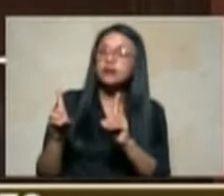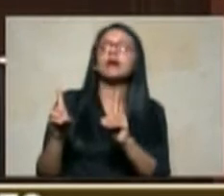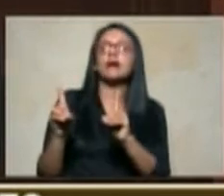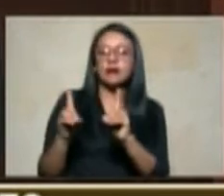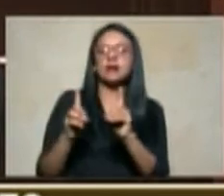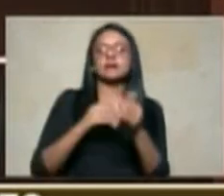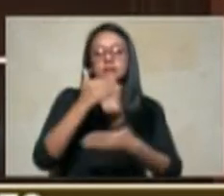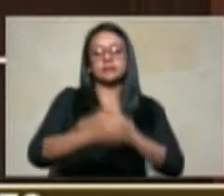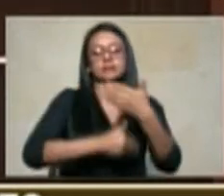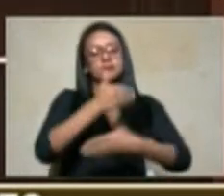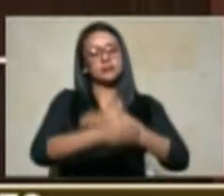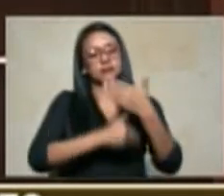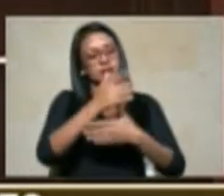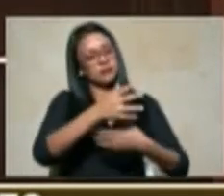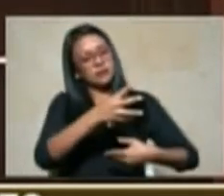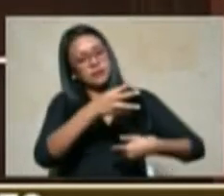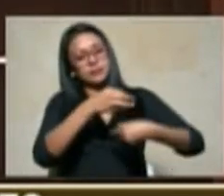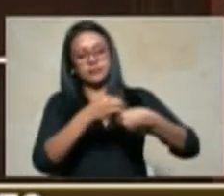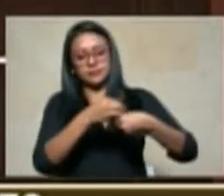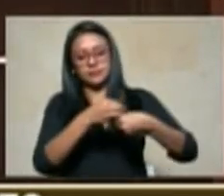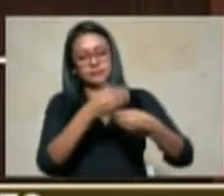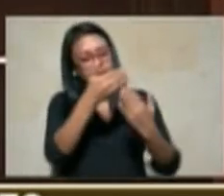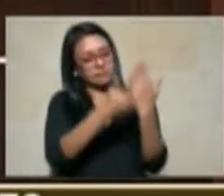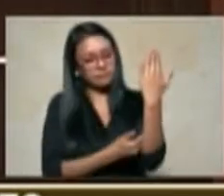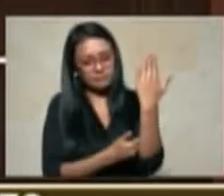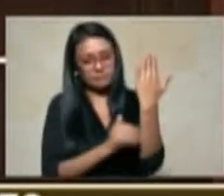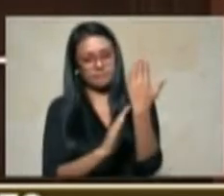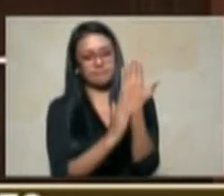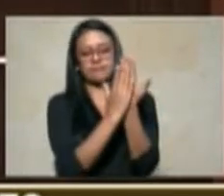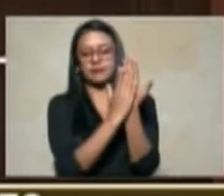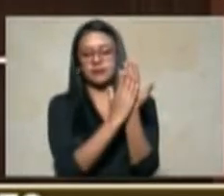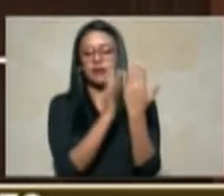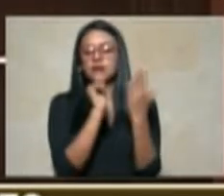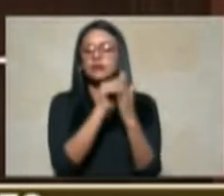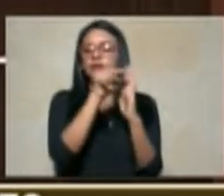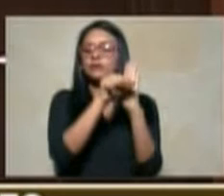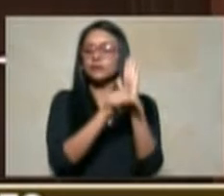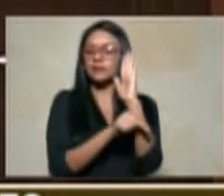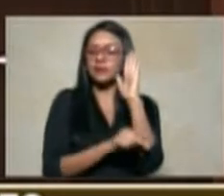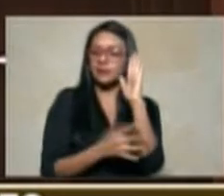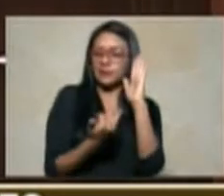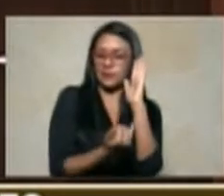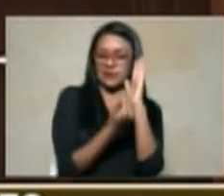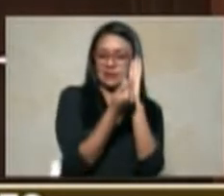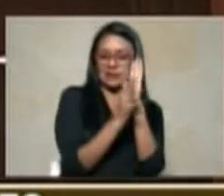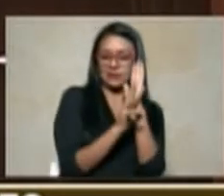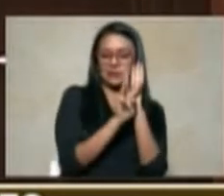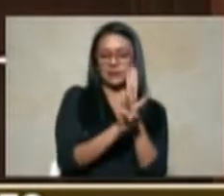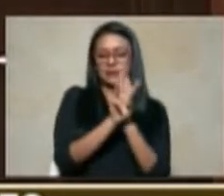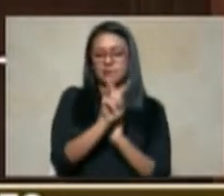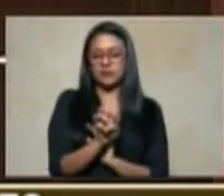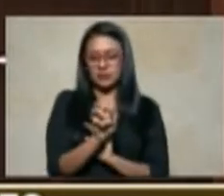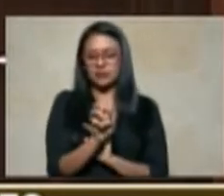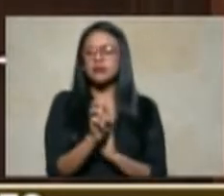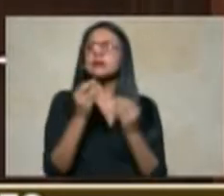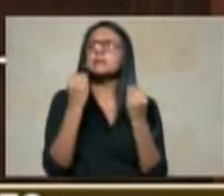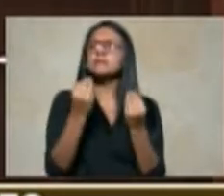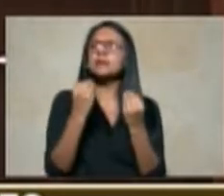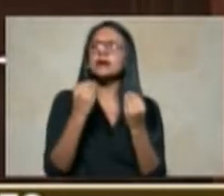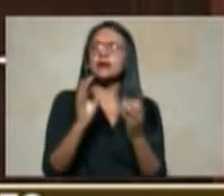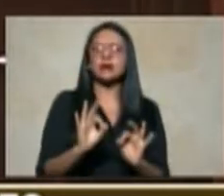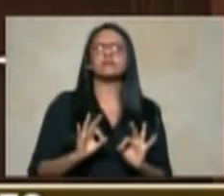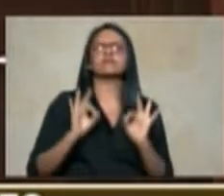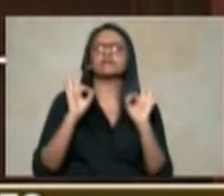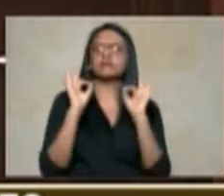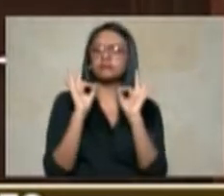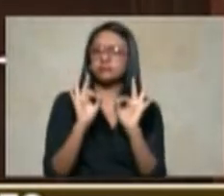al universo normativo que hoy rodea la 1448 para garantizar de manera más